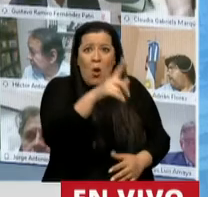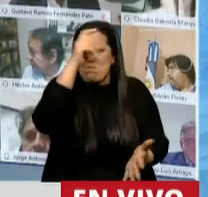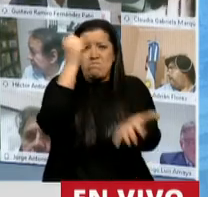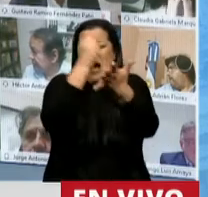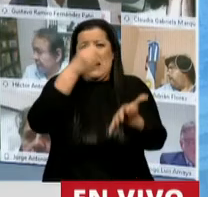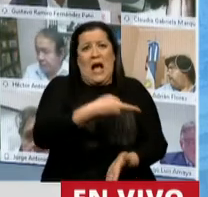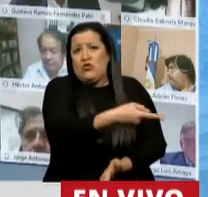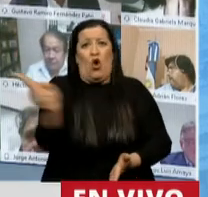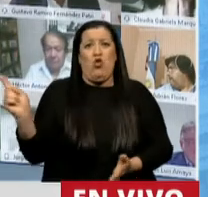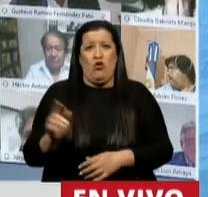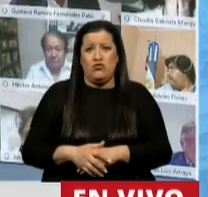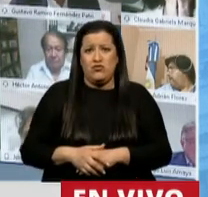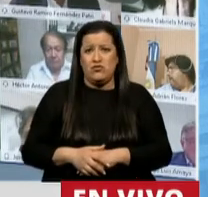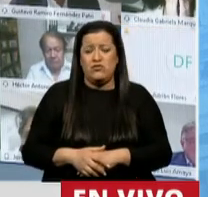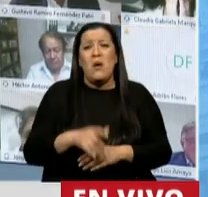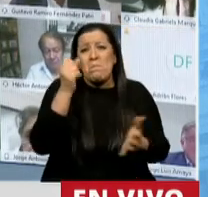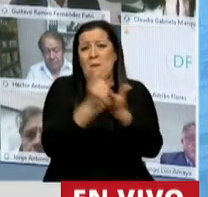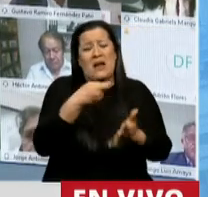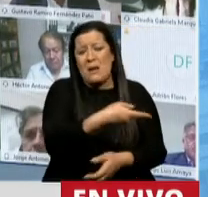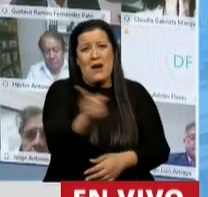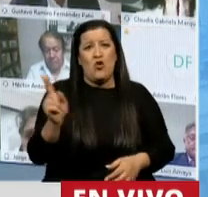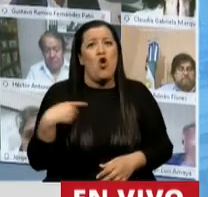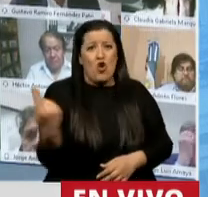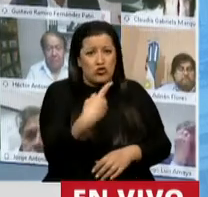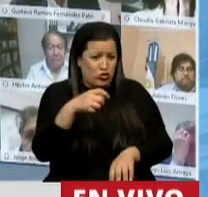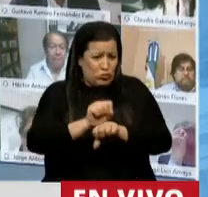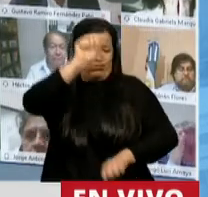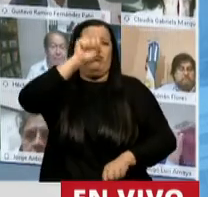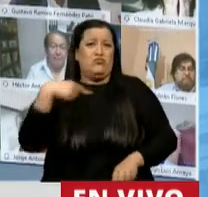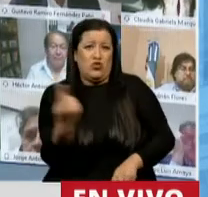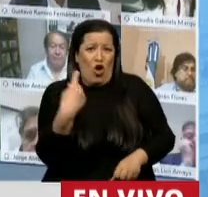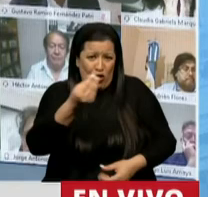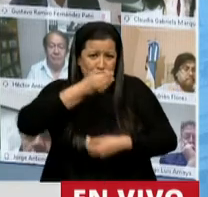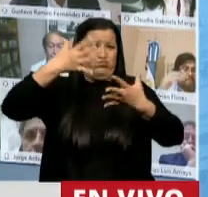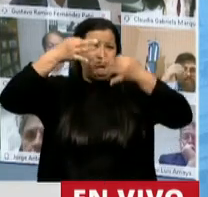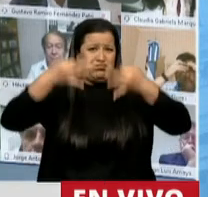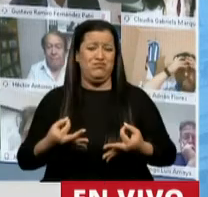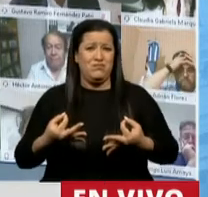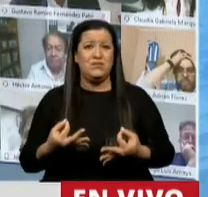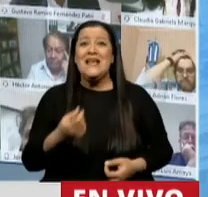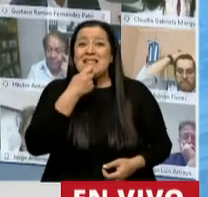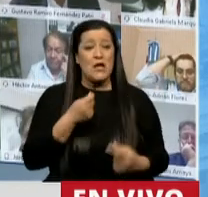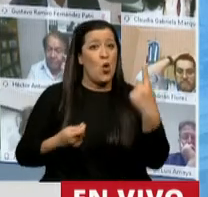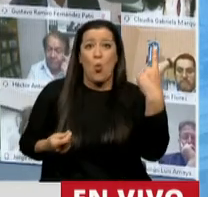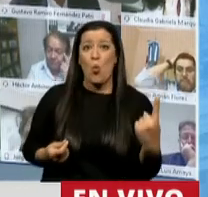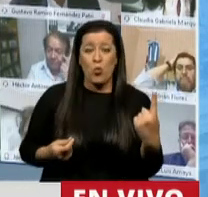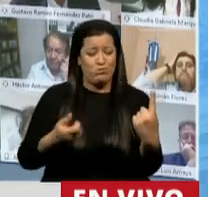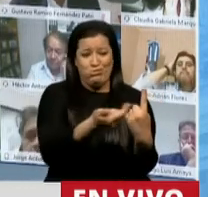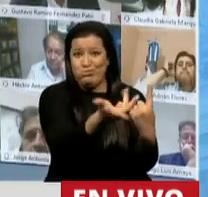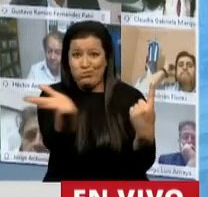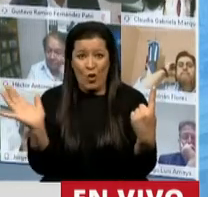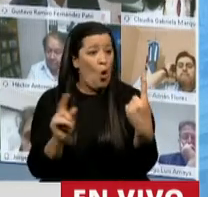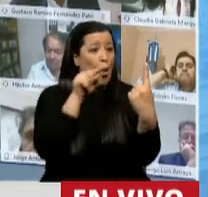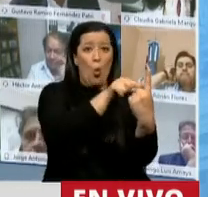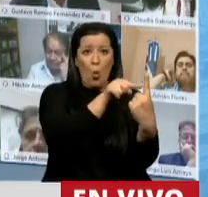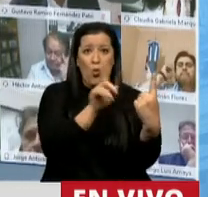cuerpo colegiado. Nosotros somos un cuerpo colegiado. Y lo que haga uno, aunque